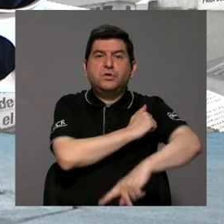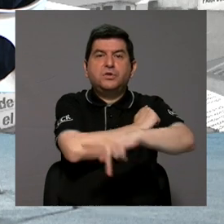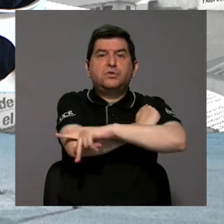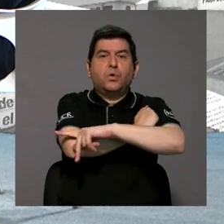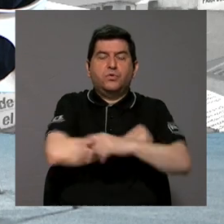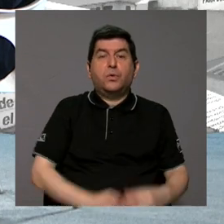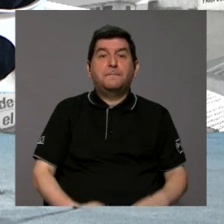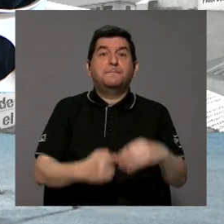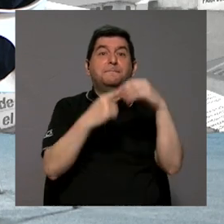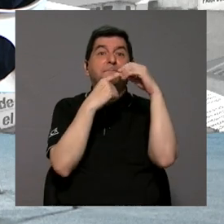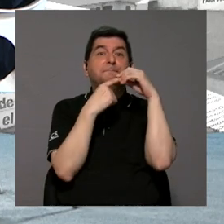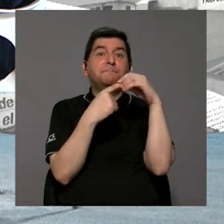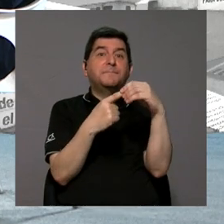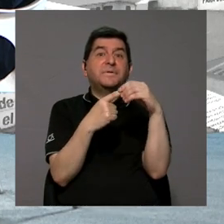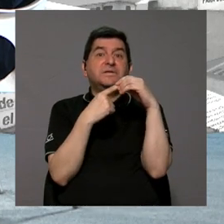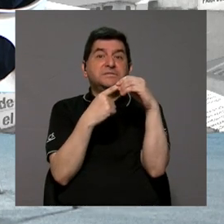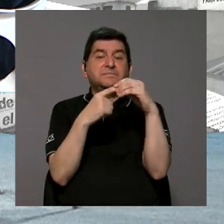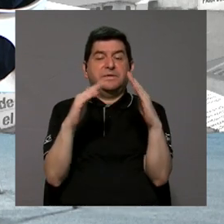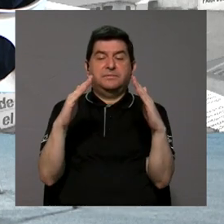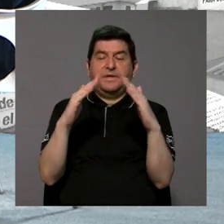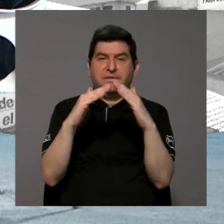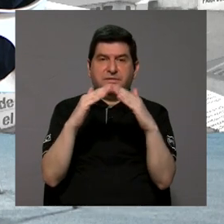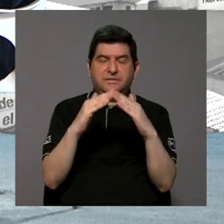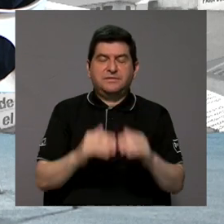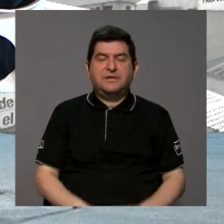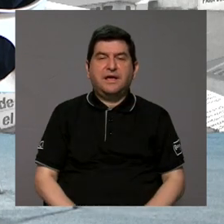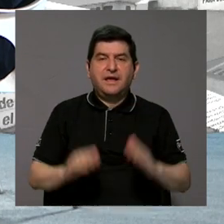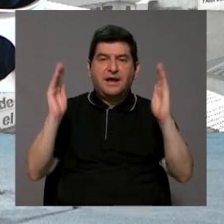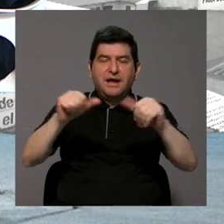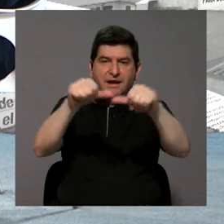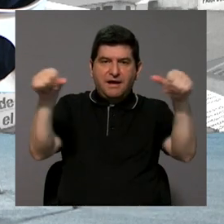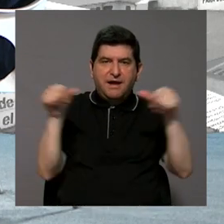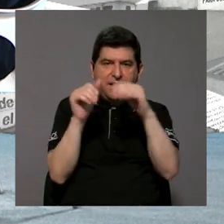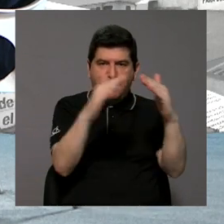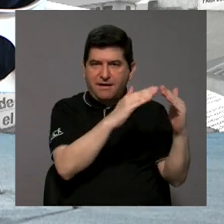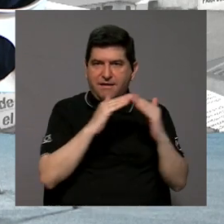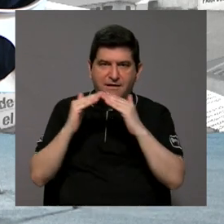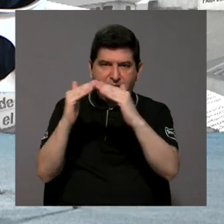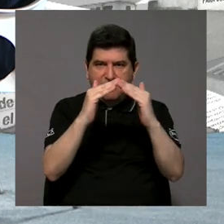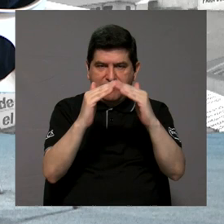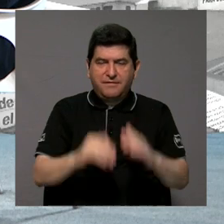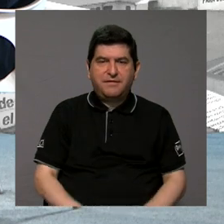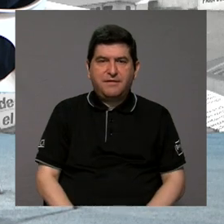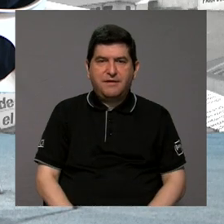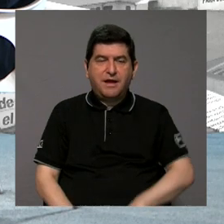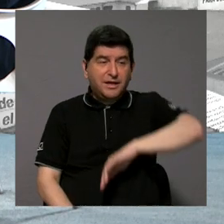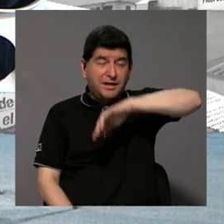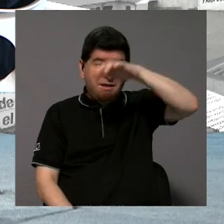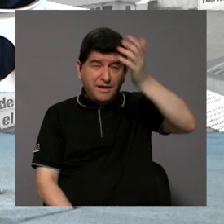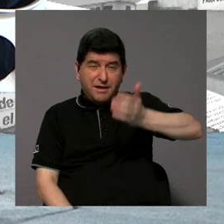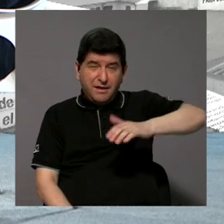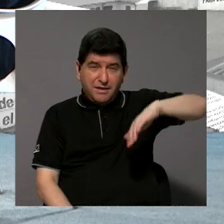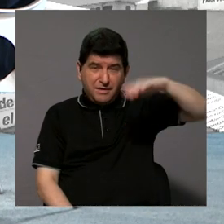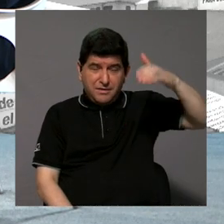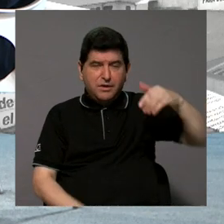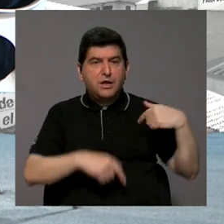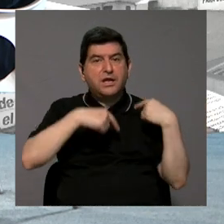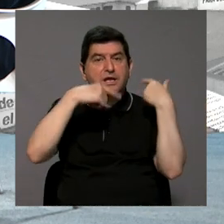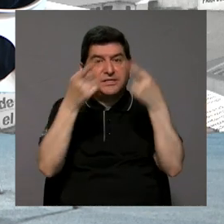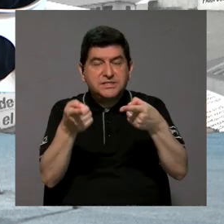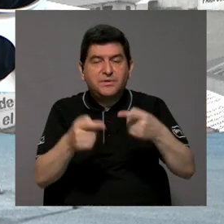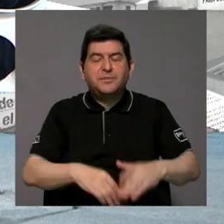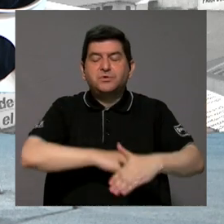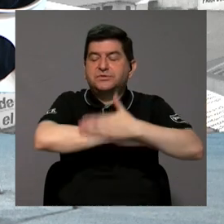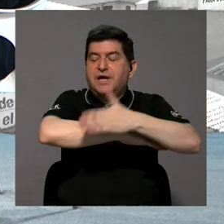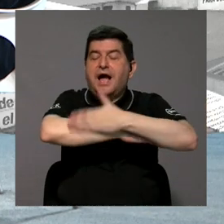largo del país y principalmente cuando vivimos en el área metropolitana que estamos en la parte montañosa y nos